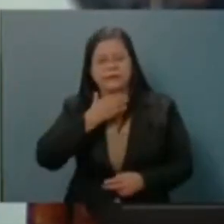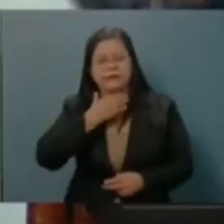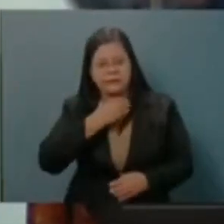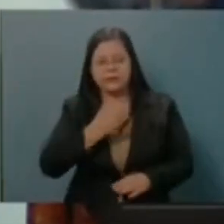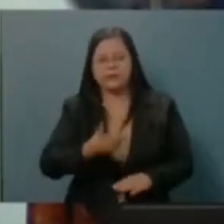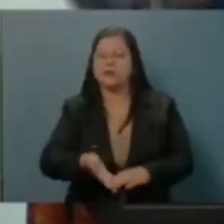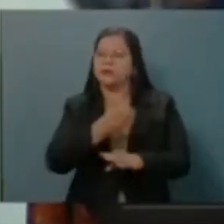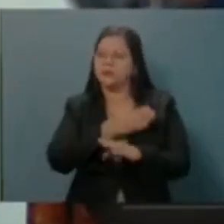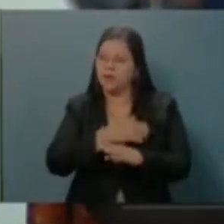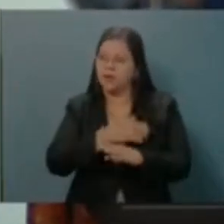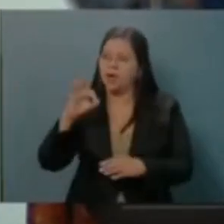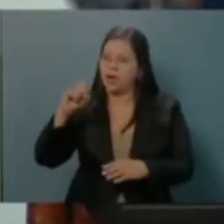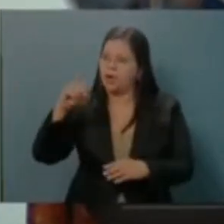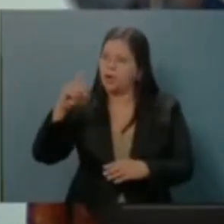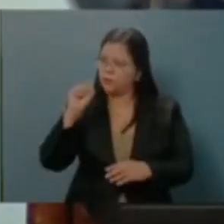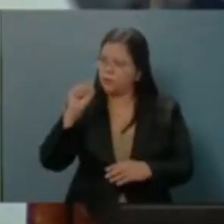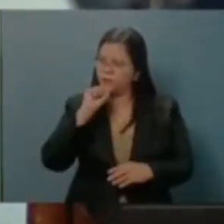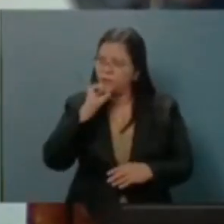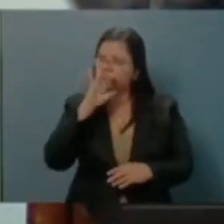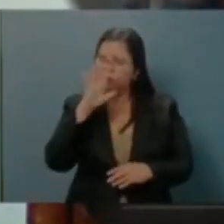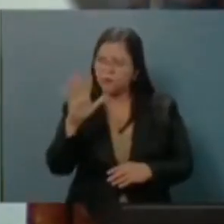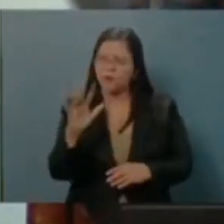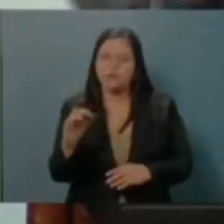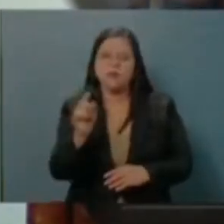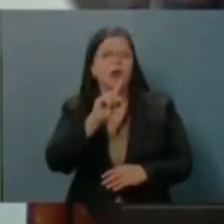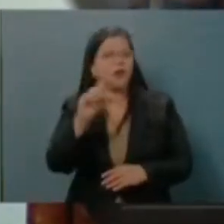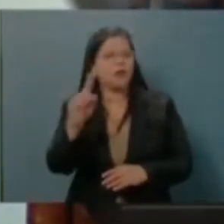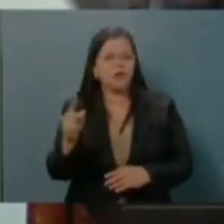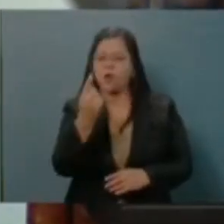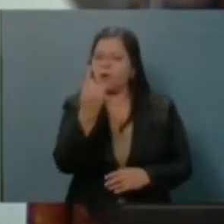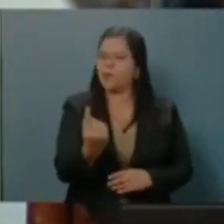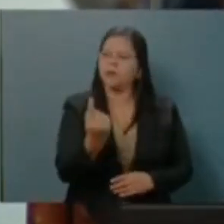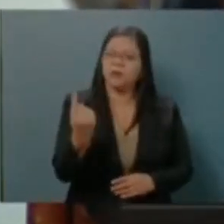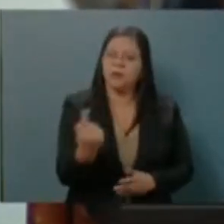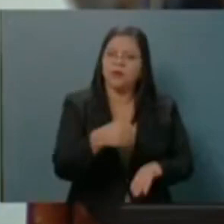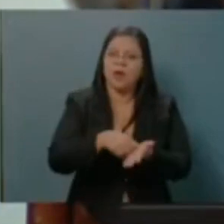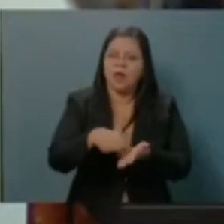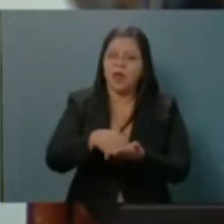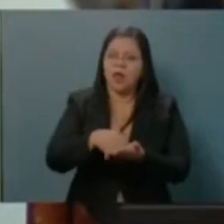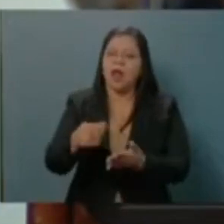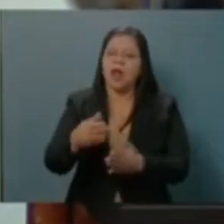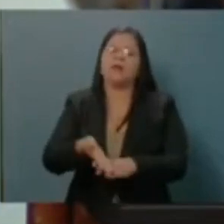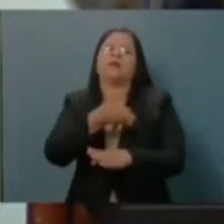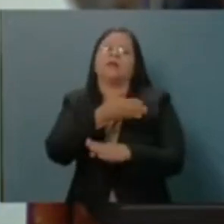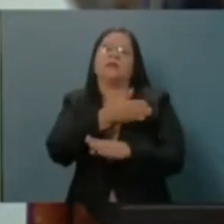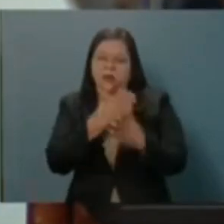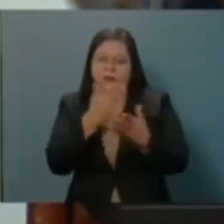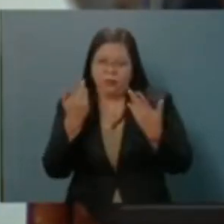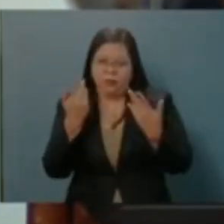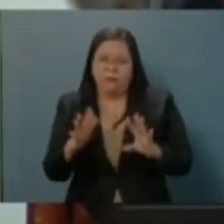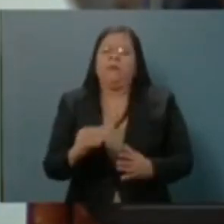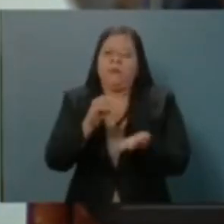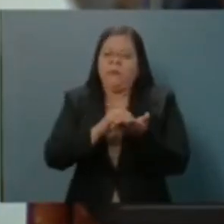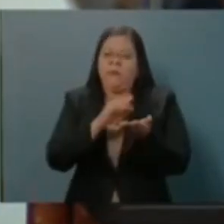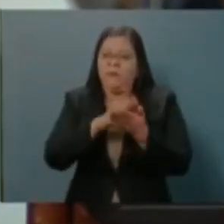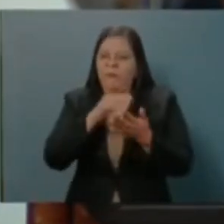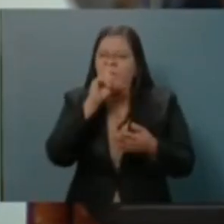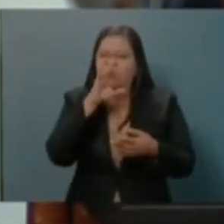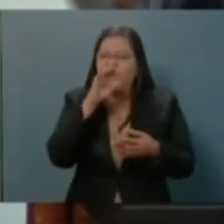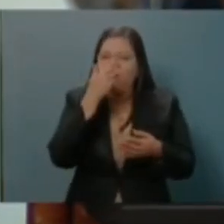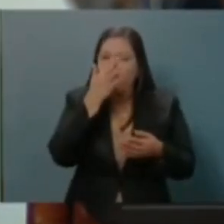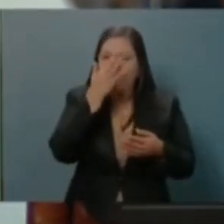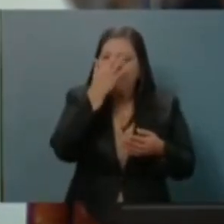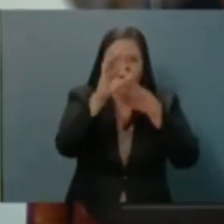dijimos y lo sostenemos, no es para los alcaldes como en un momento aquí se sostuvo. El